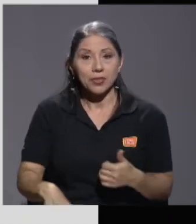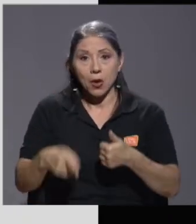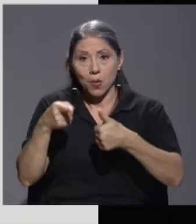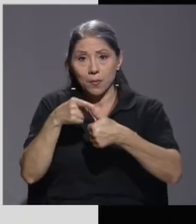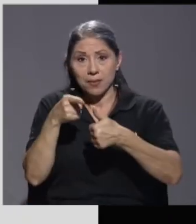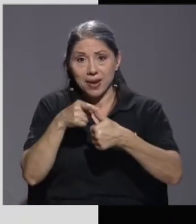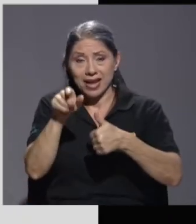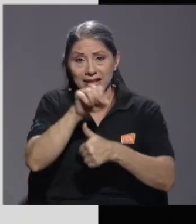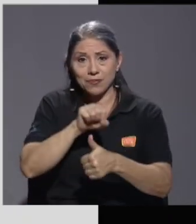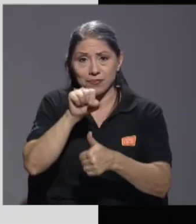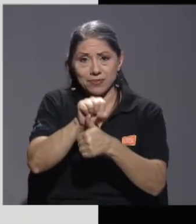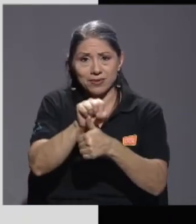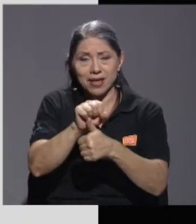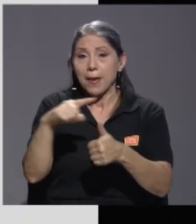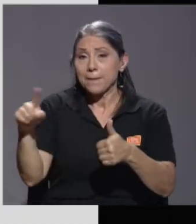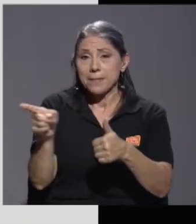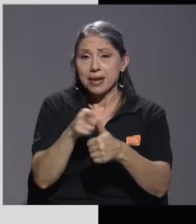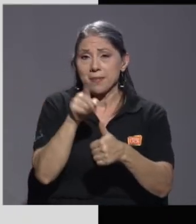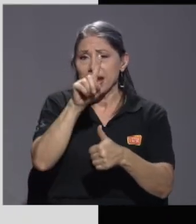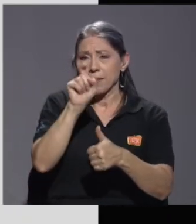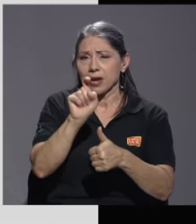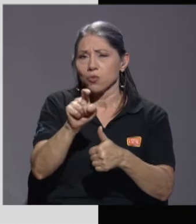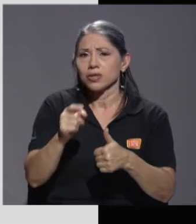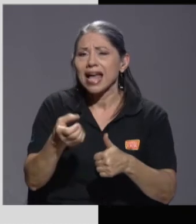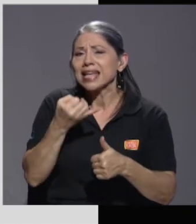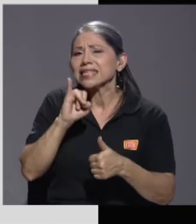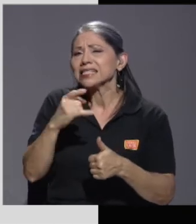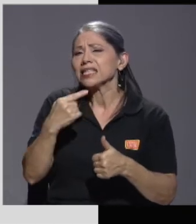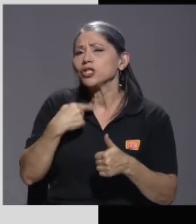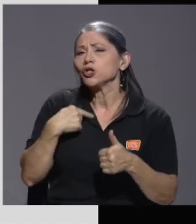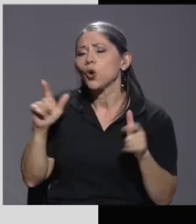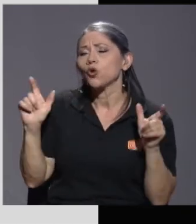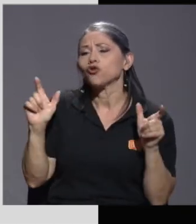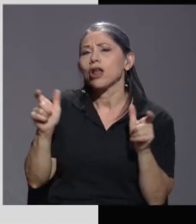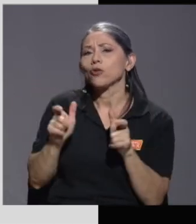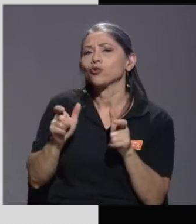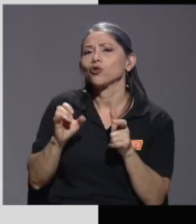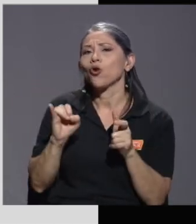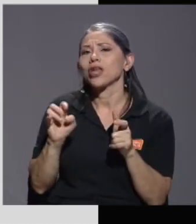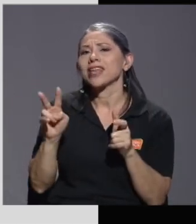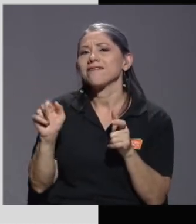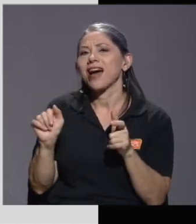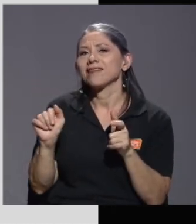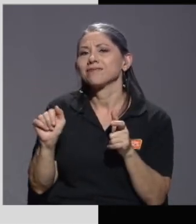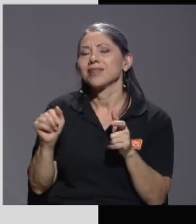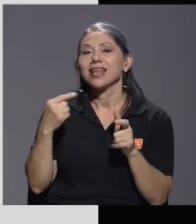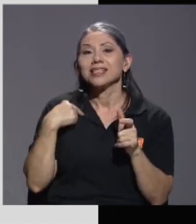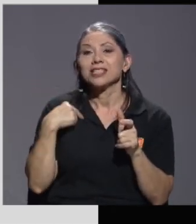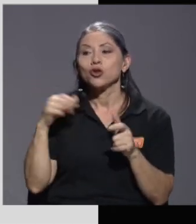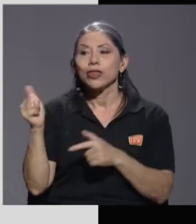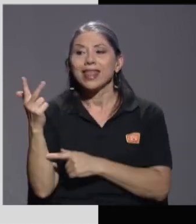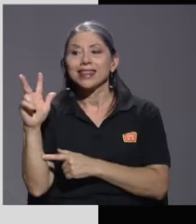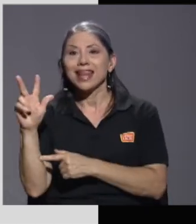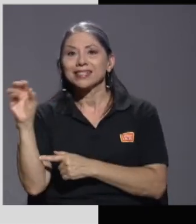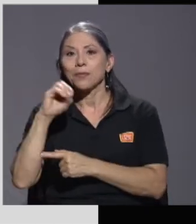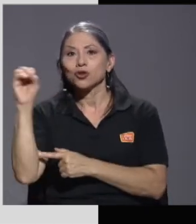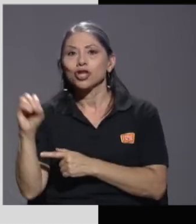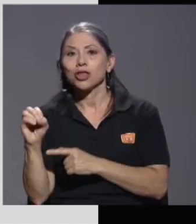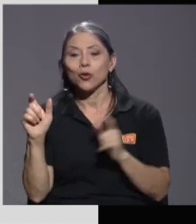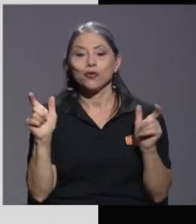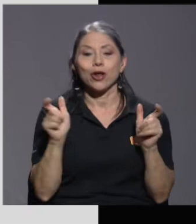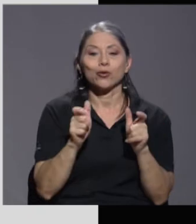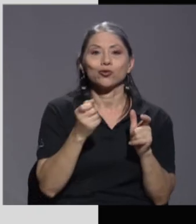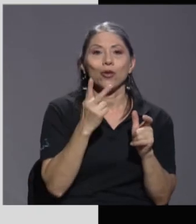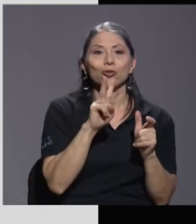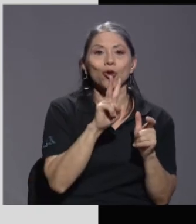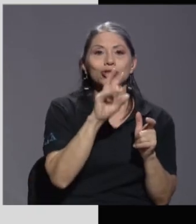primer escenario, una primera pregunta que nos podemos hacer es si yo reduzco el IVA, si yo reduzco la tasa de un 13 a un 12, ¿qué podría suceder